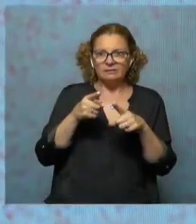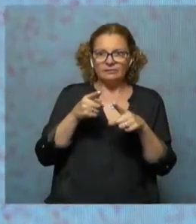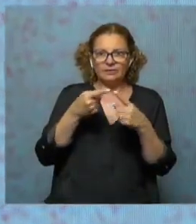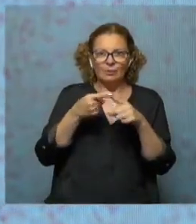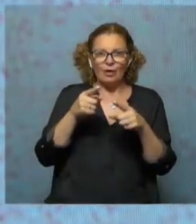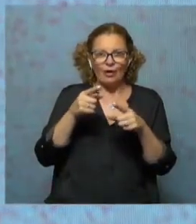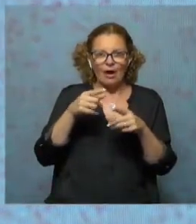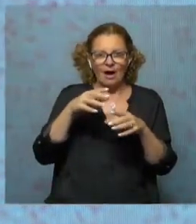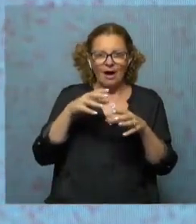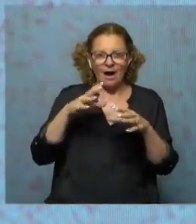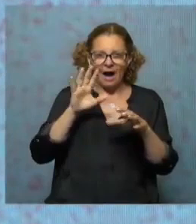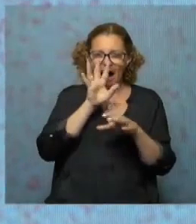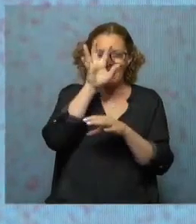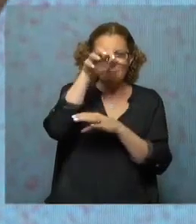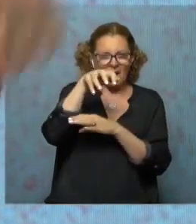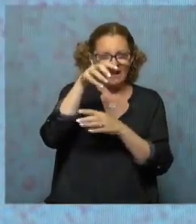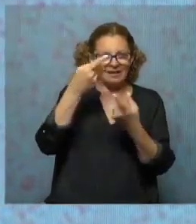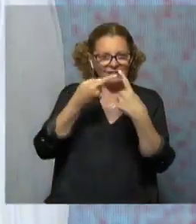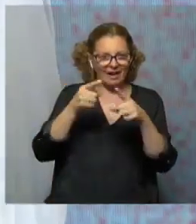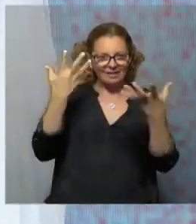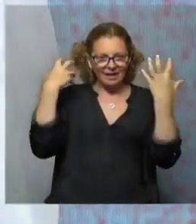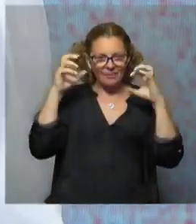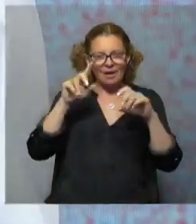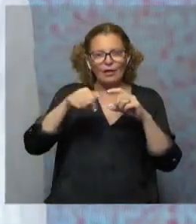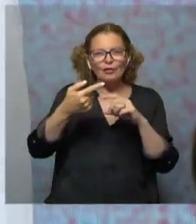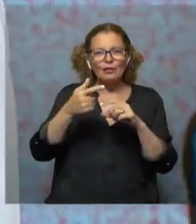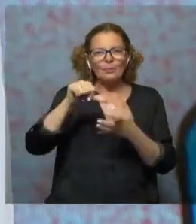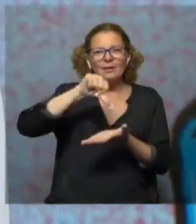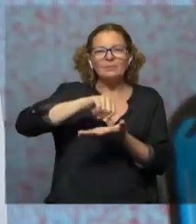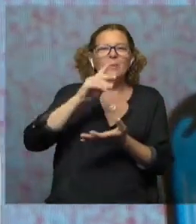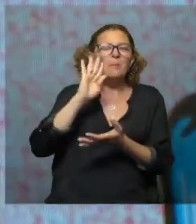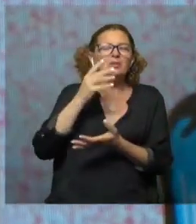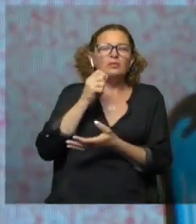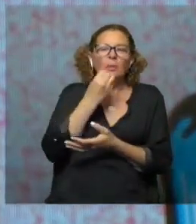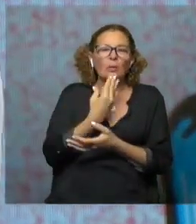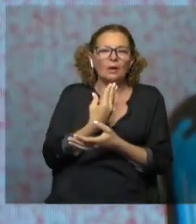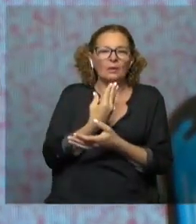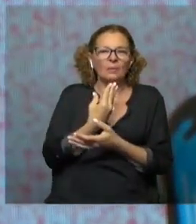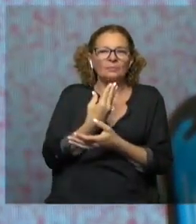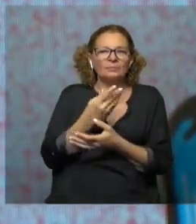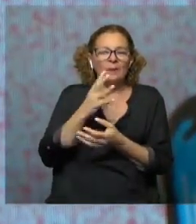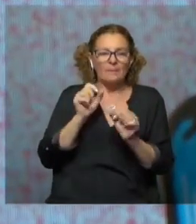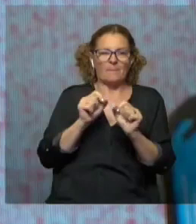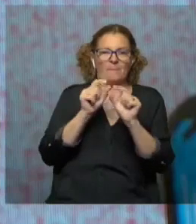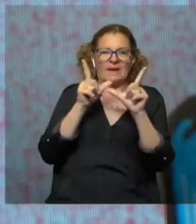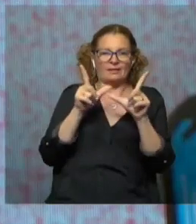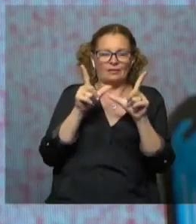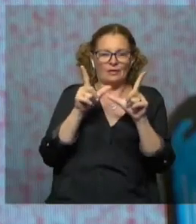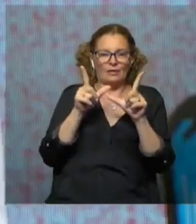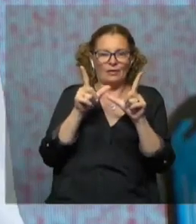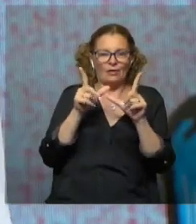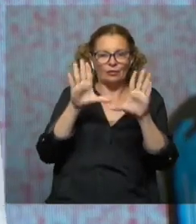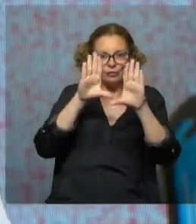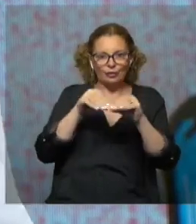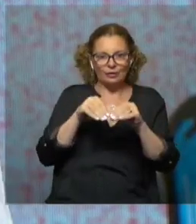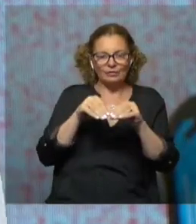dinosaurios o esto, lo otro es un otro país. Me pareció que sí, que estaba bueno eso como... Apareció, digo, todo esto se